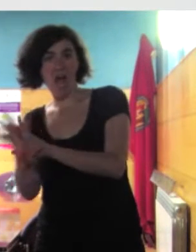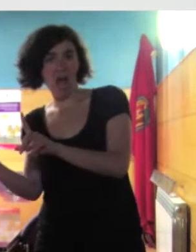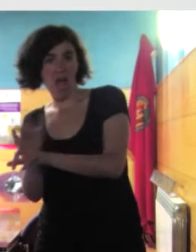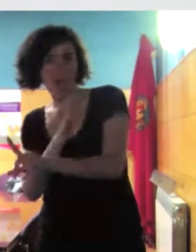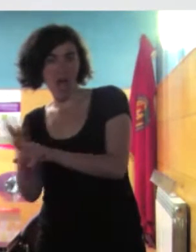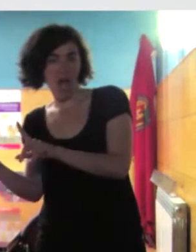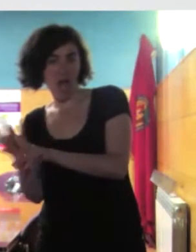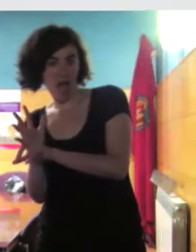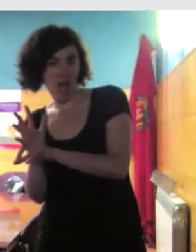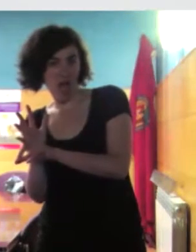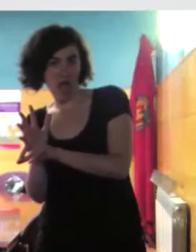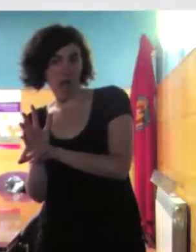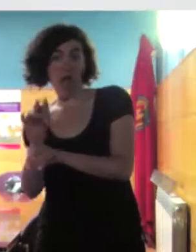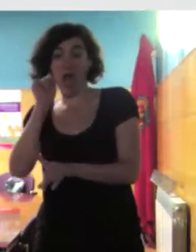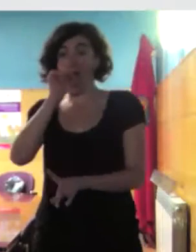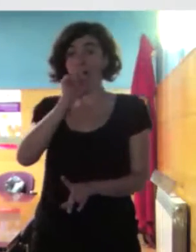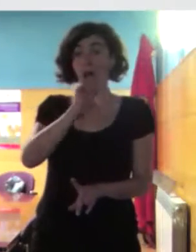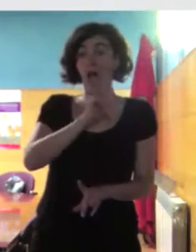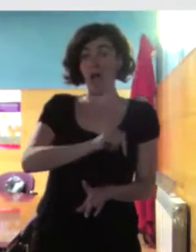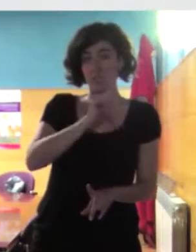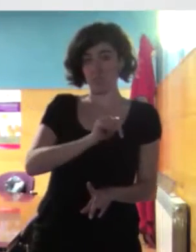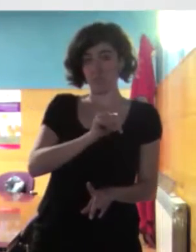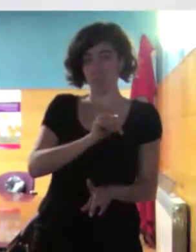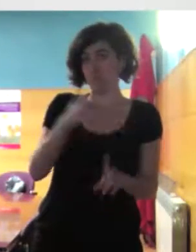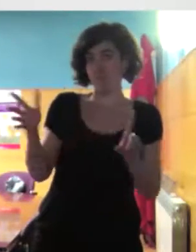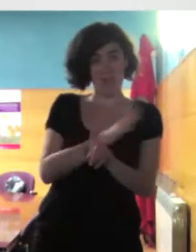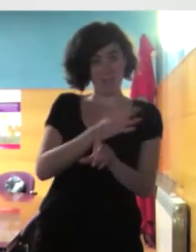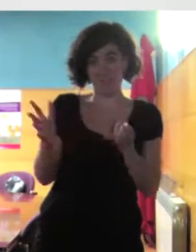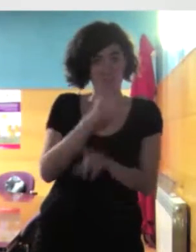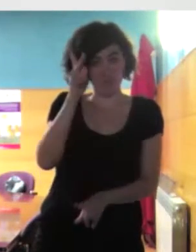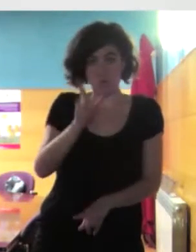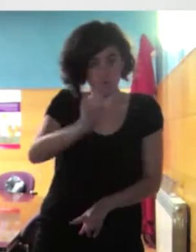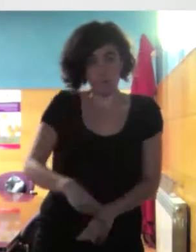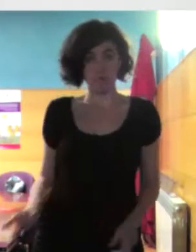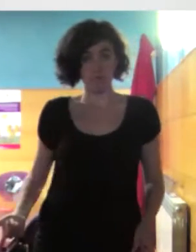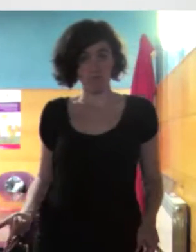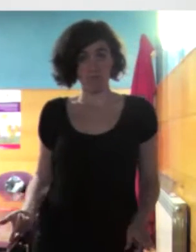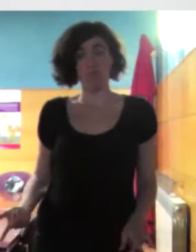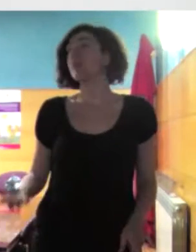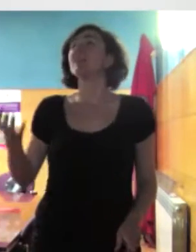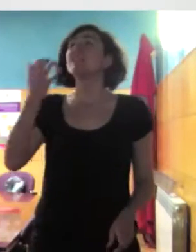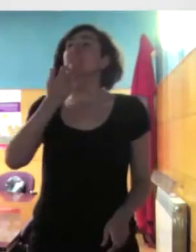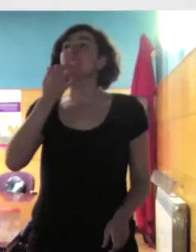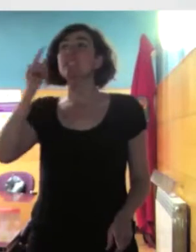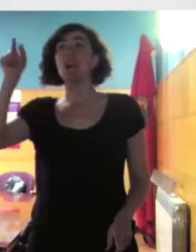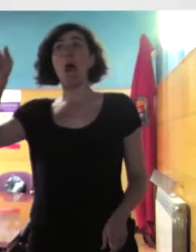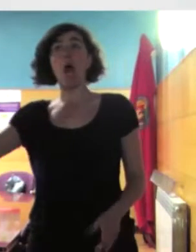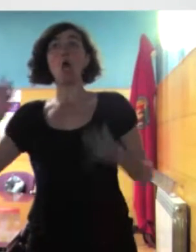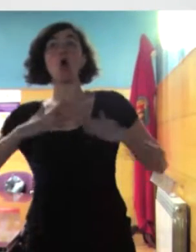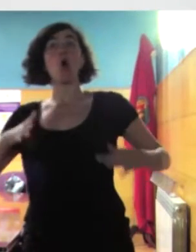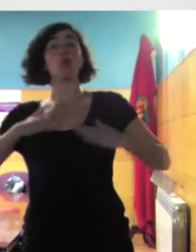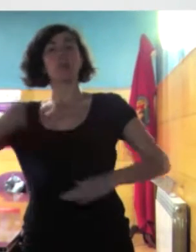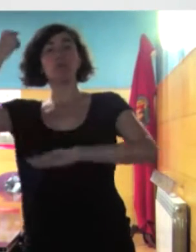maltratarla también porque claro si a mí me parece mal que me impongan una determinada vestimenta en otro país